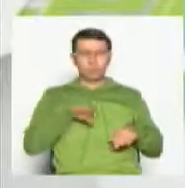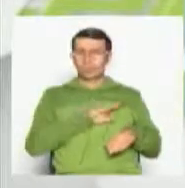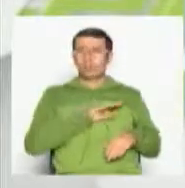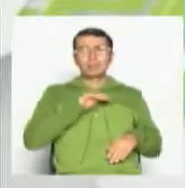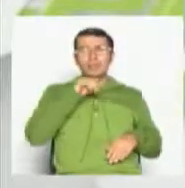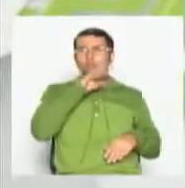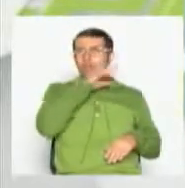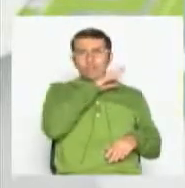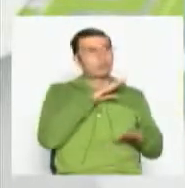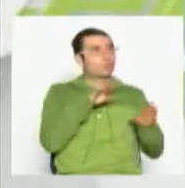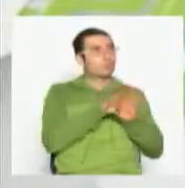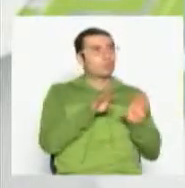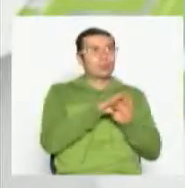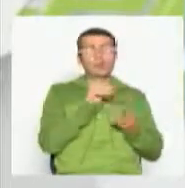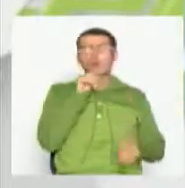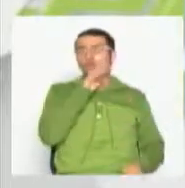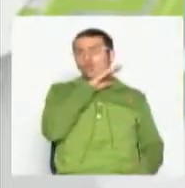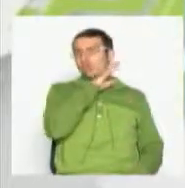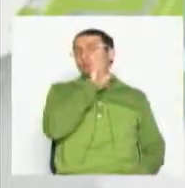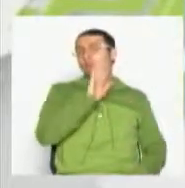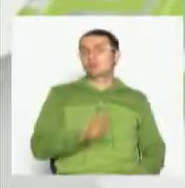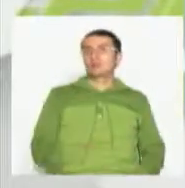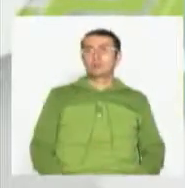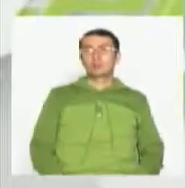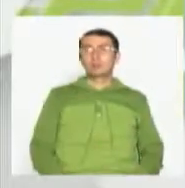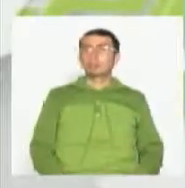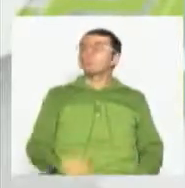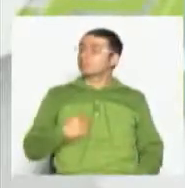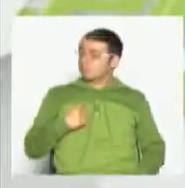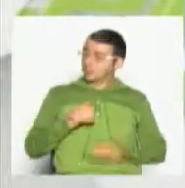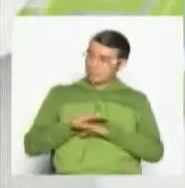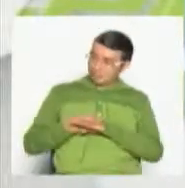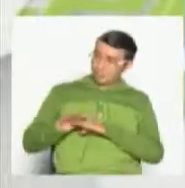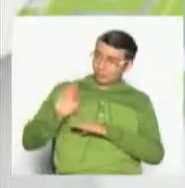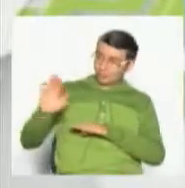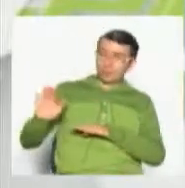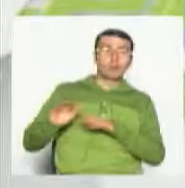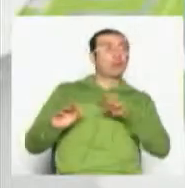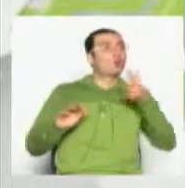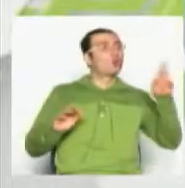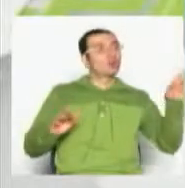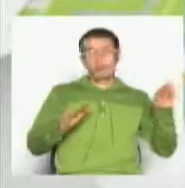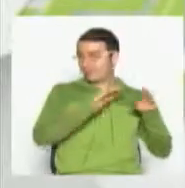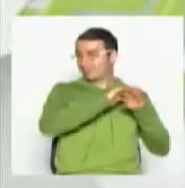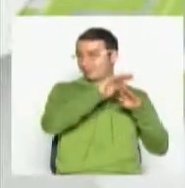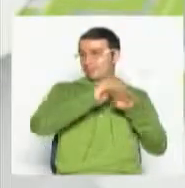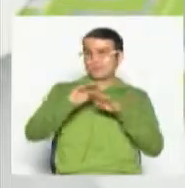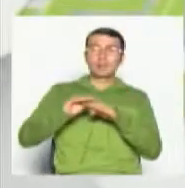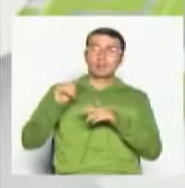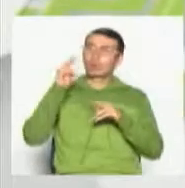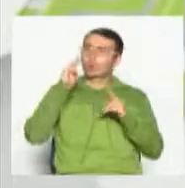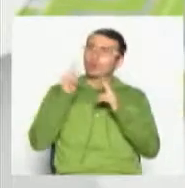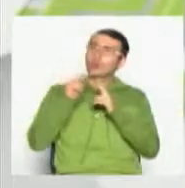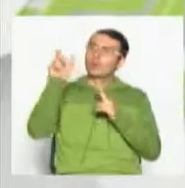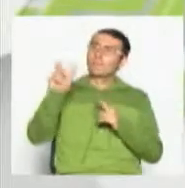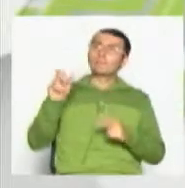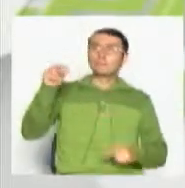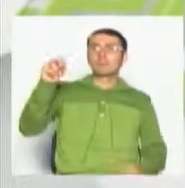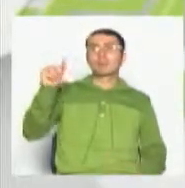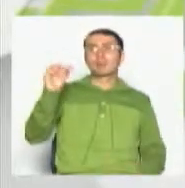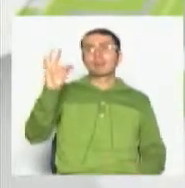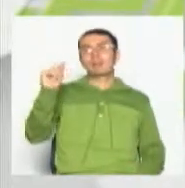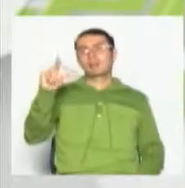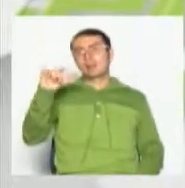imprudentes, eso es. Total. Bueno, doctor, pues yo le invito a y todos nuestros televidentes para que hoy conozcan lo que nos trae Natalia Ramírez en su